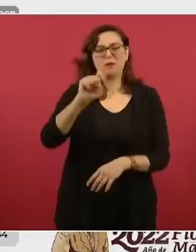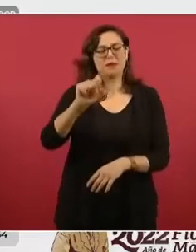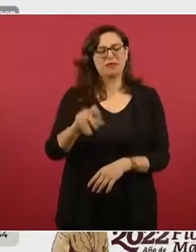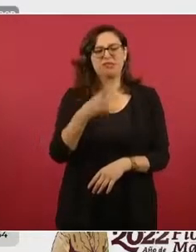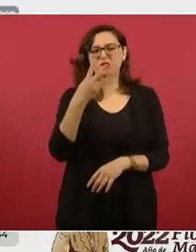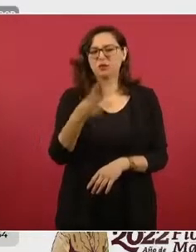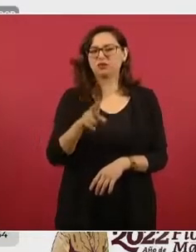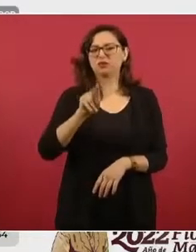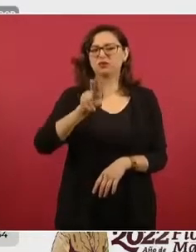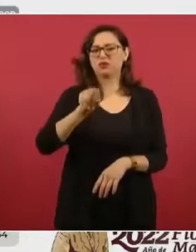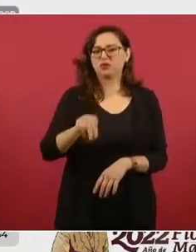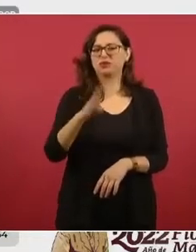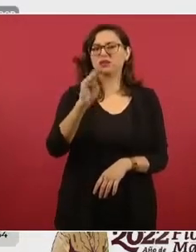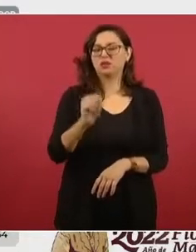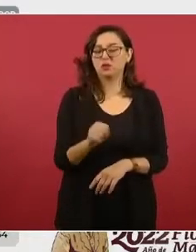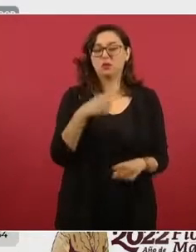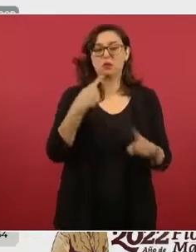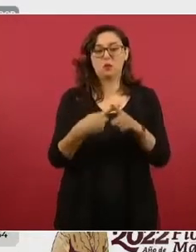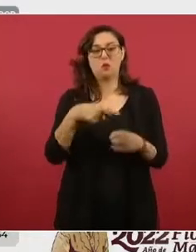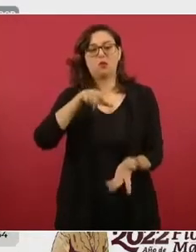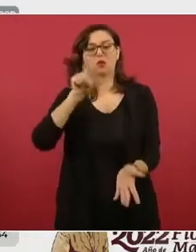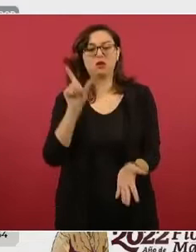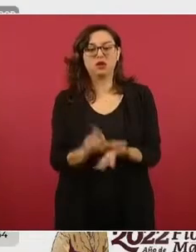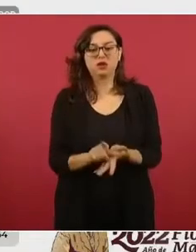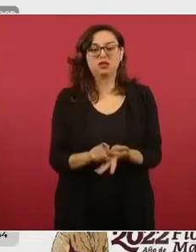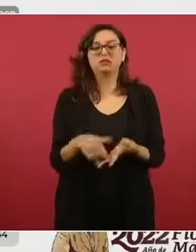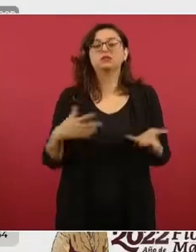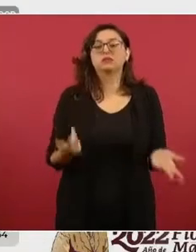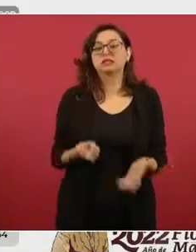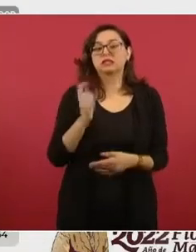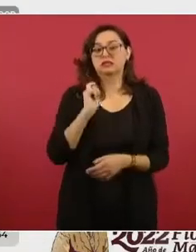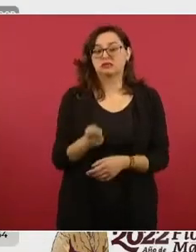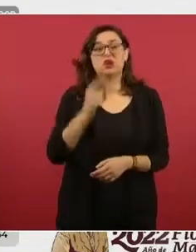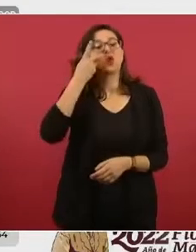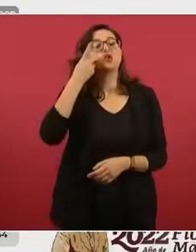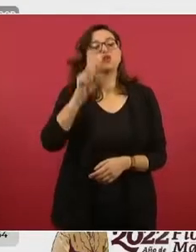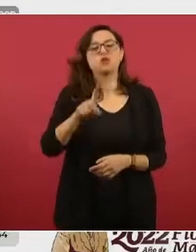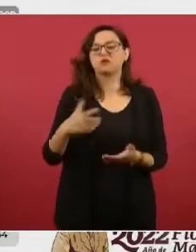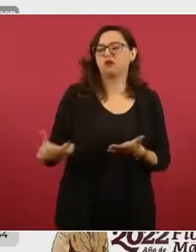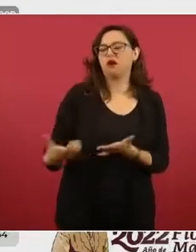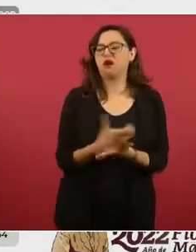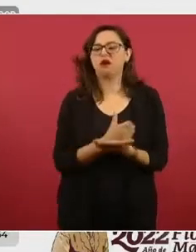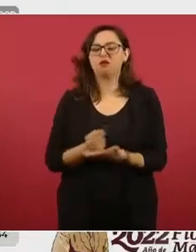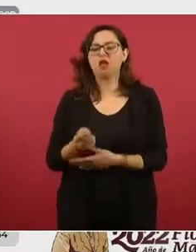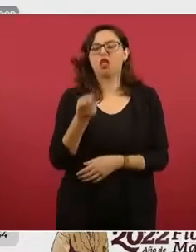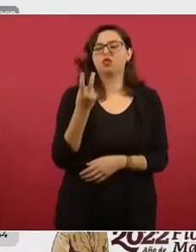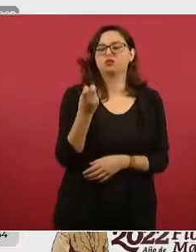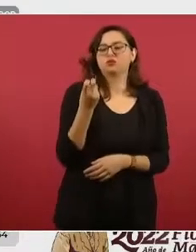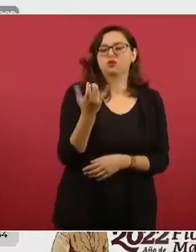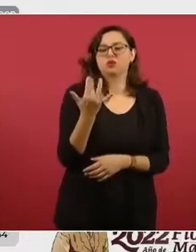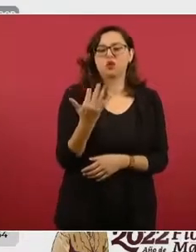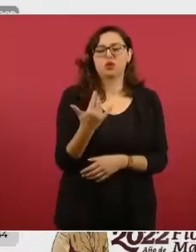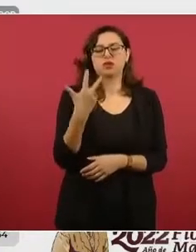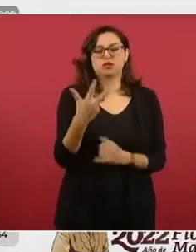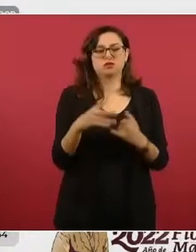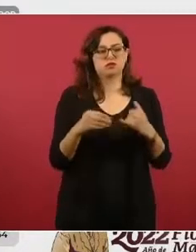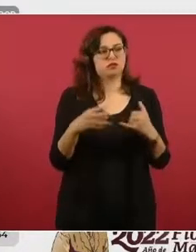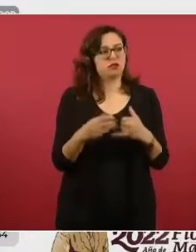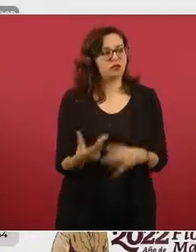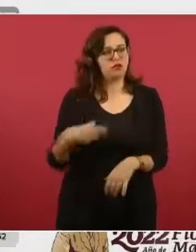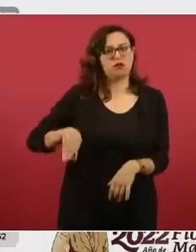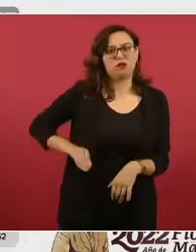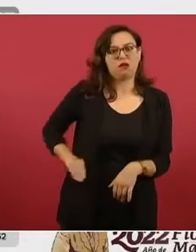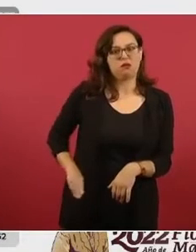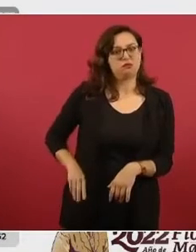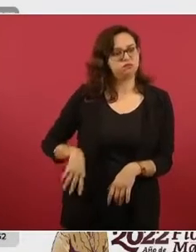.99 por litro, 2.58 de margen y 18 centavos de margen. La